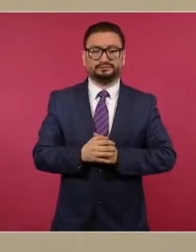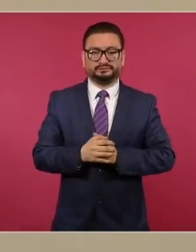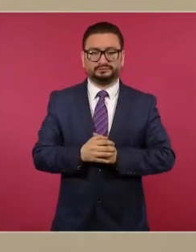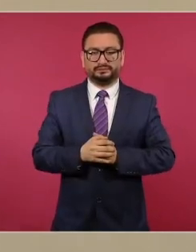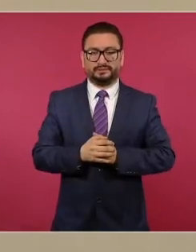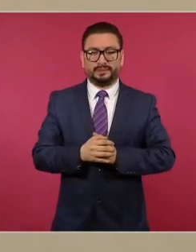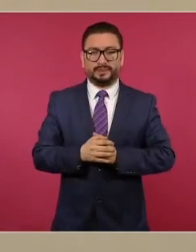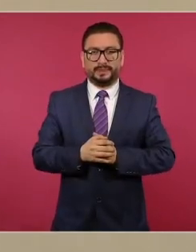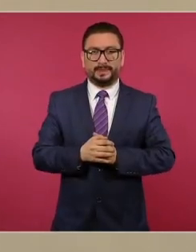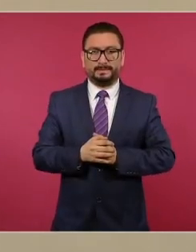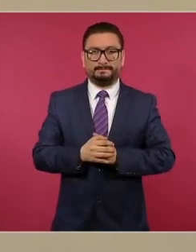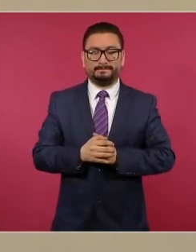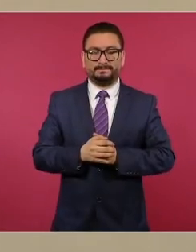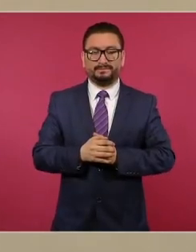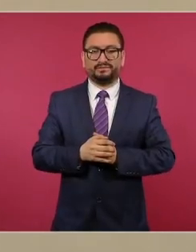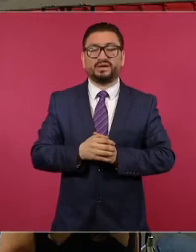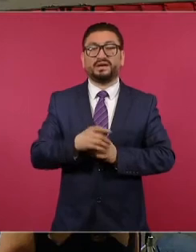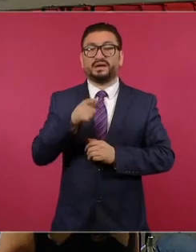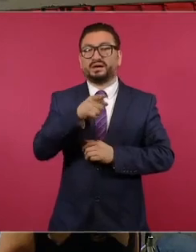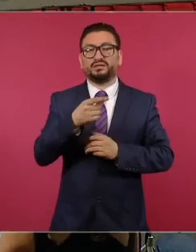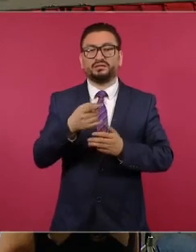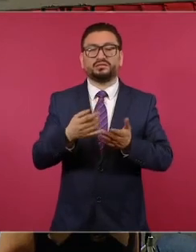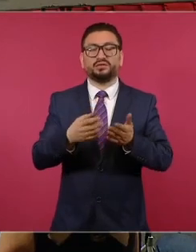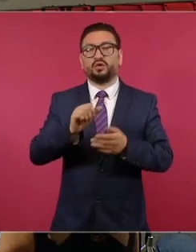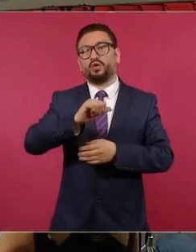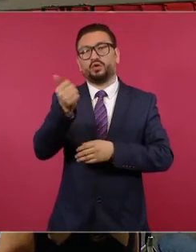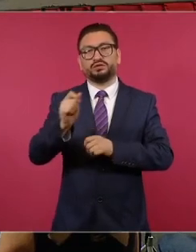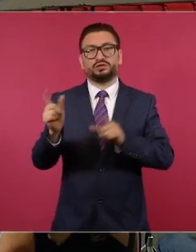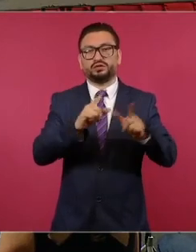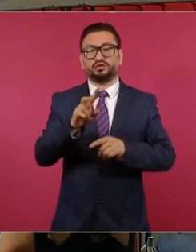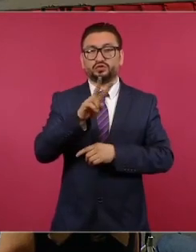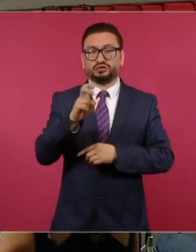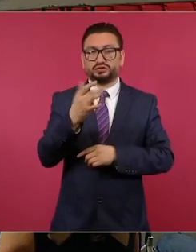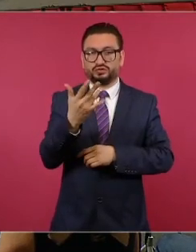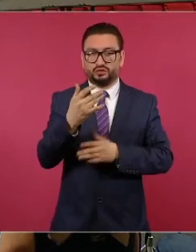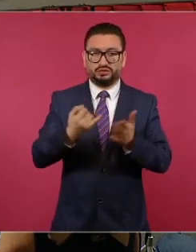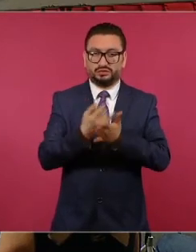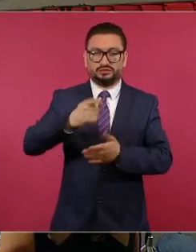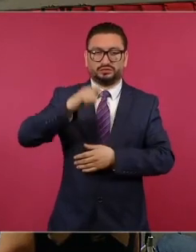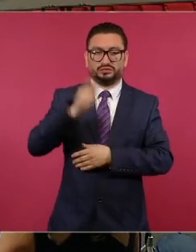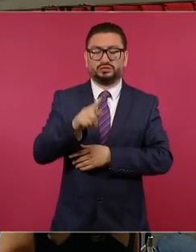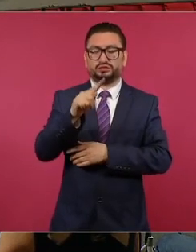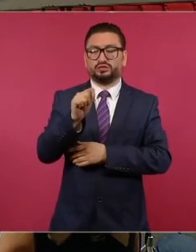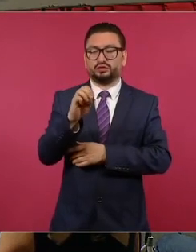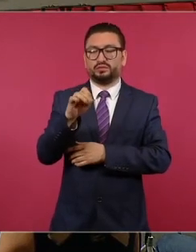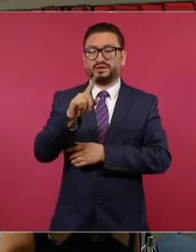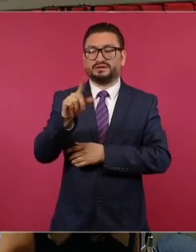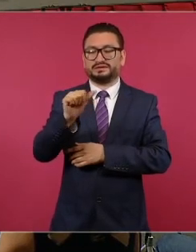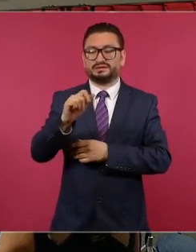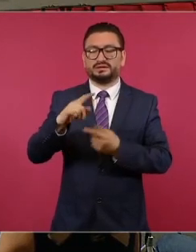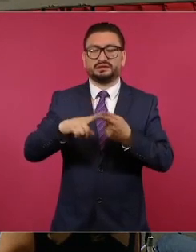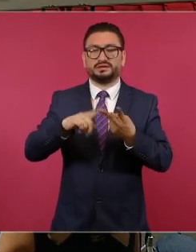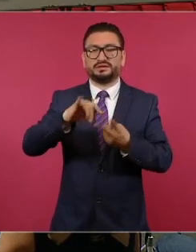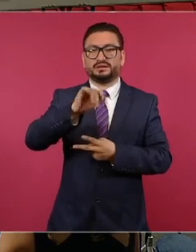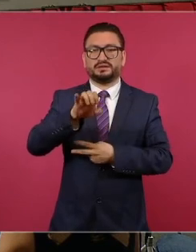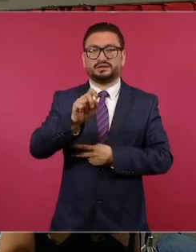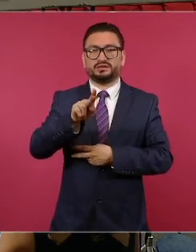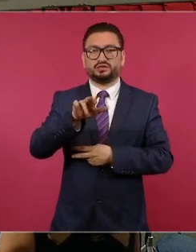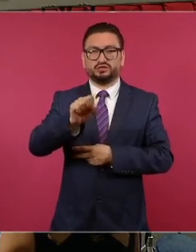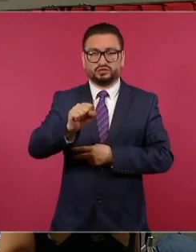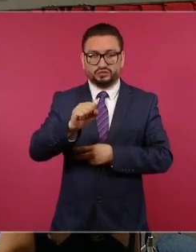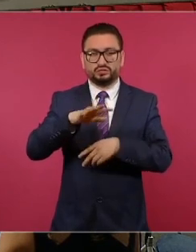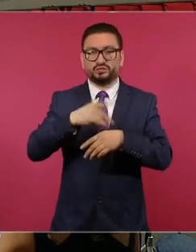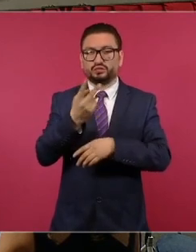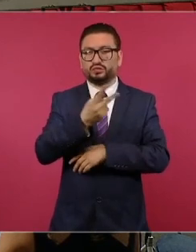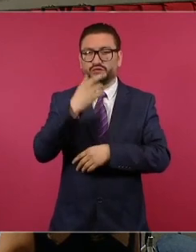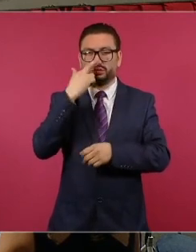Adelante. Esta sentencia de 250 años de prisión contra Tomasa y Jesús. Tras acreditar